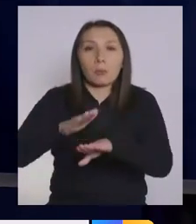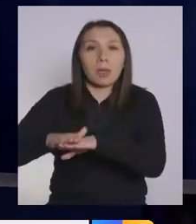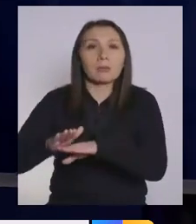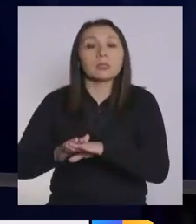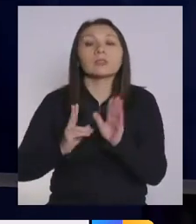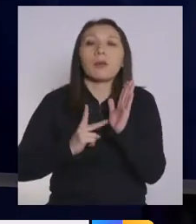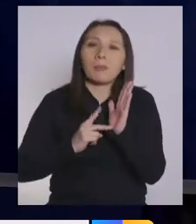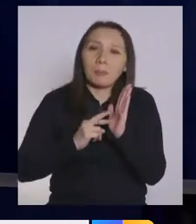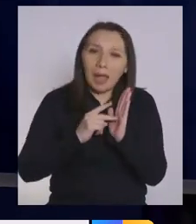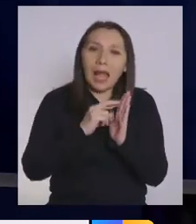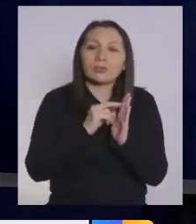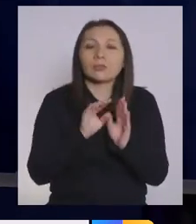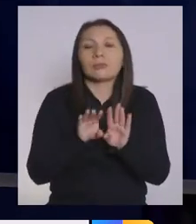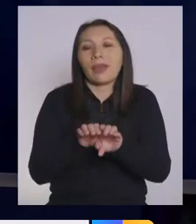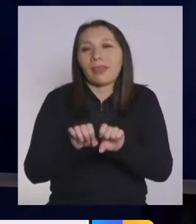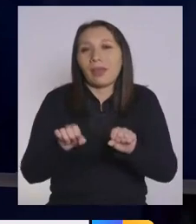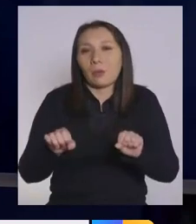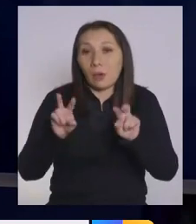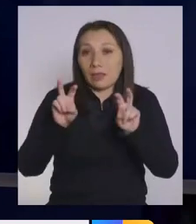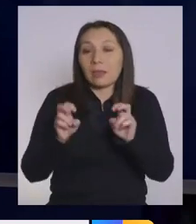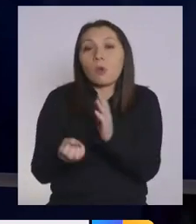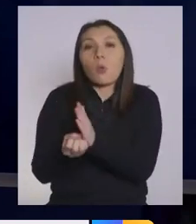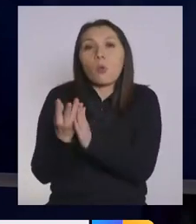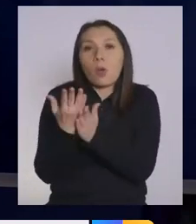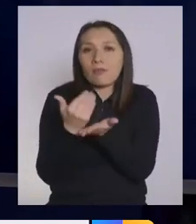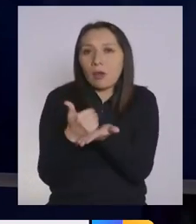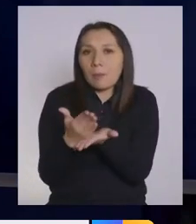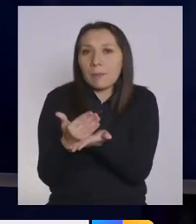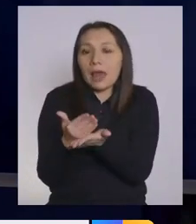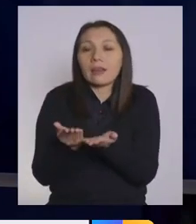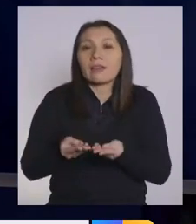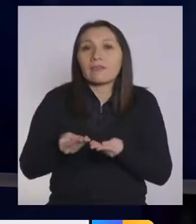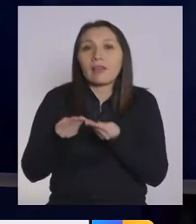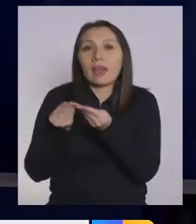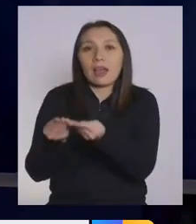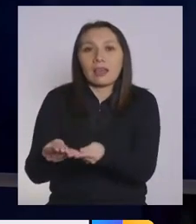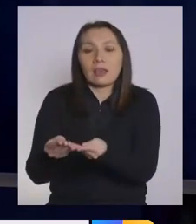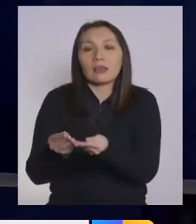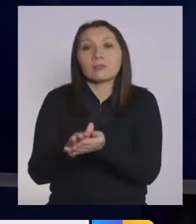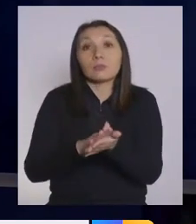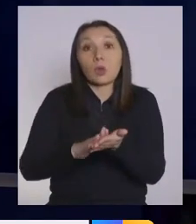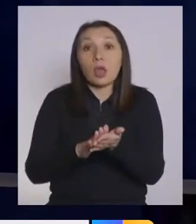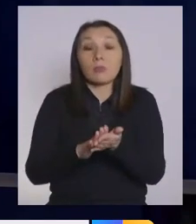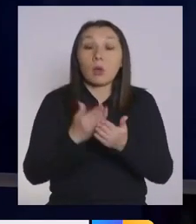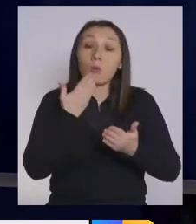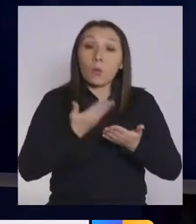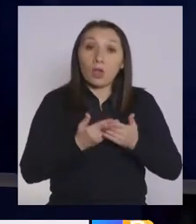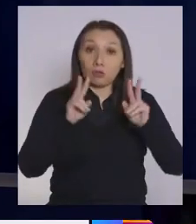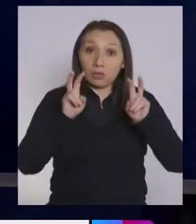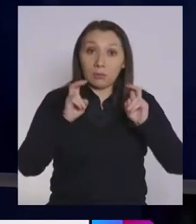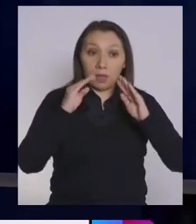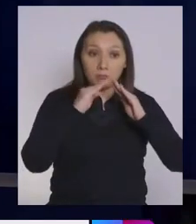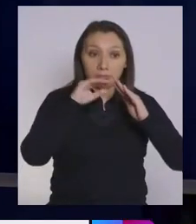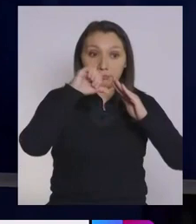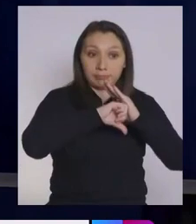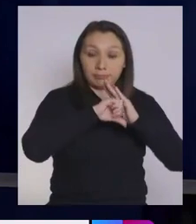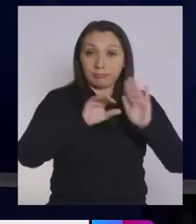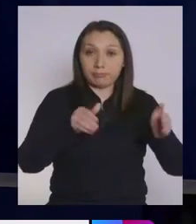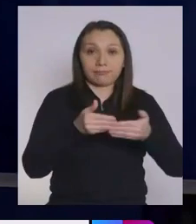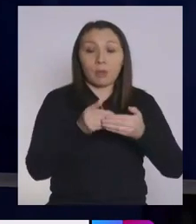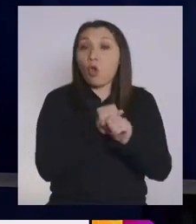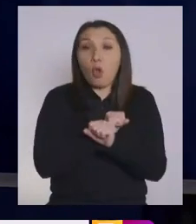paso a paso, de acuerdo a este plan, en que se le va a entregar. Cuando están en cuarentena, se encuentra